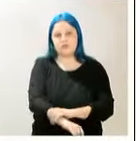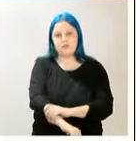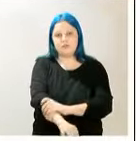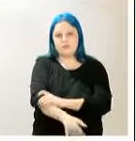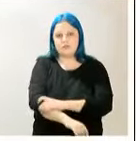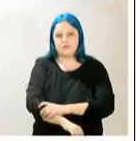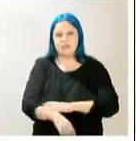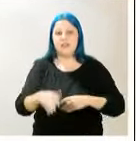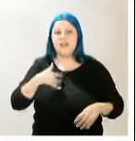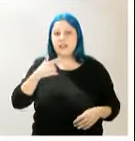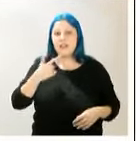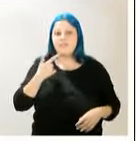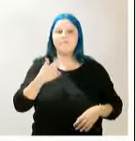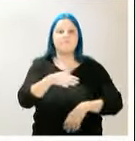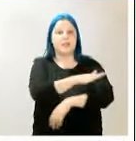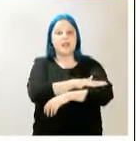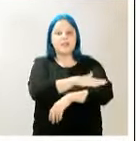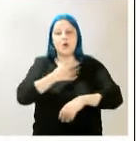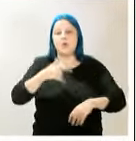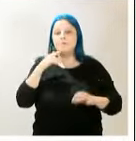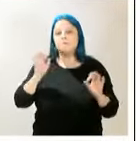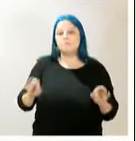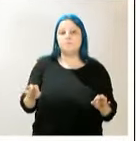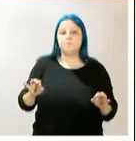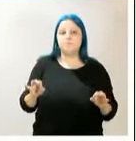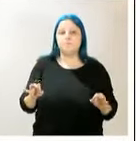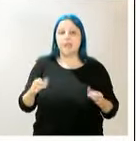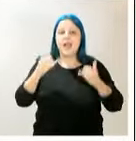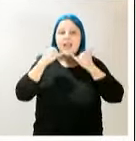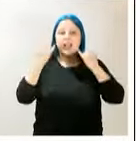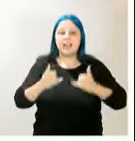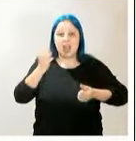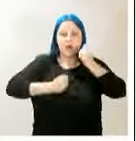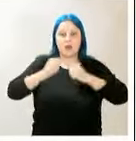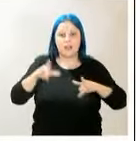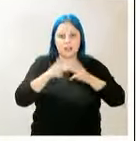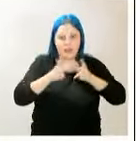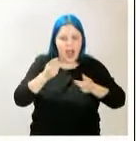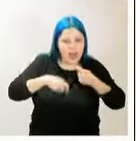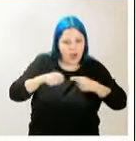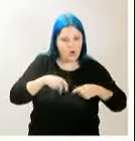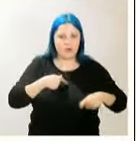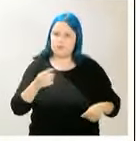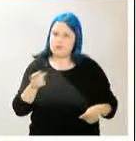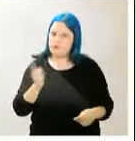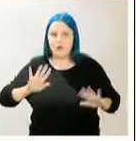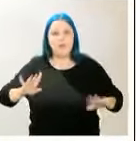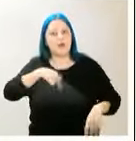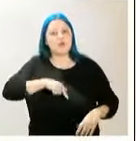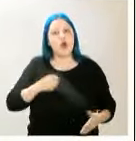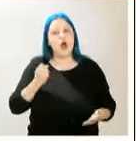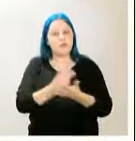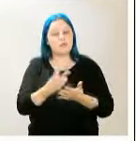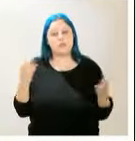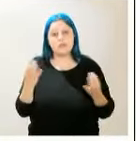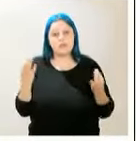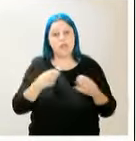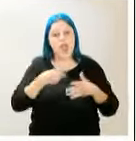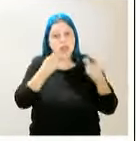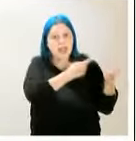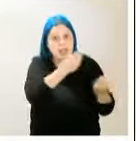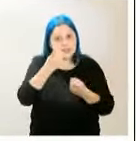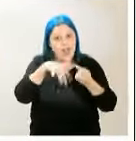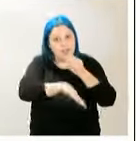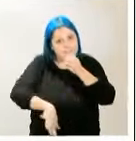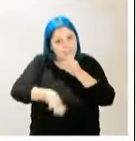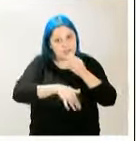negocio con la crisis económica y social que vivimos desde entonces, pero desde luego que apostamos por atender las necesidades básicas